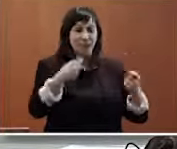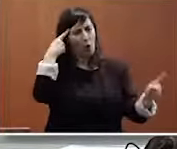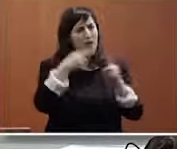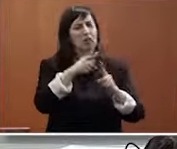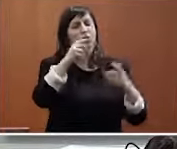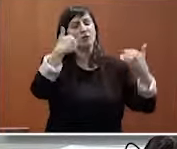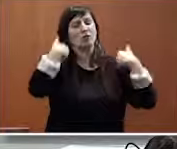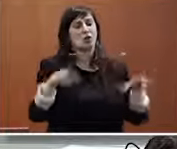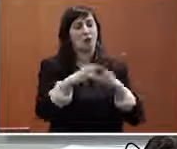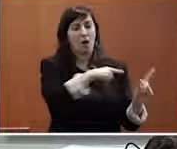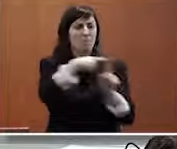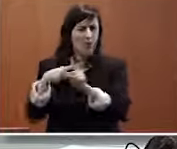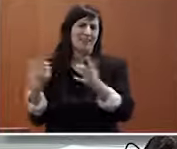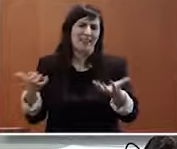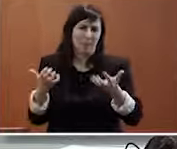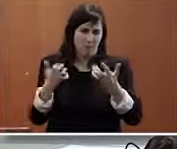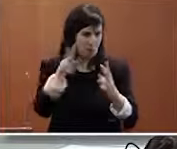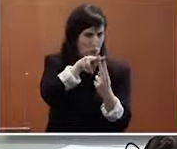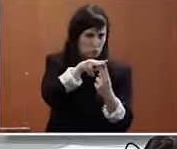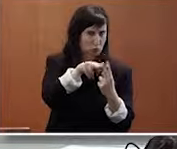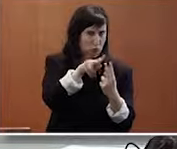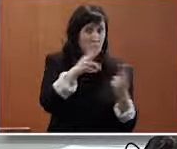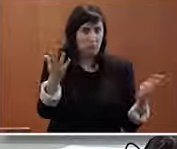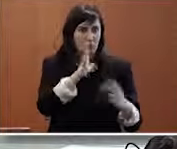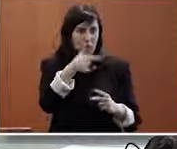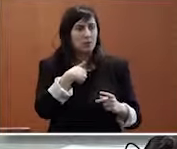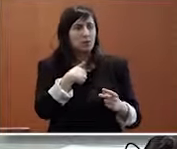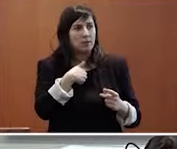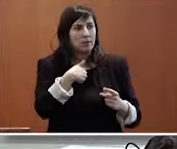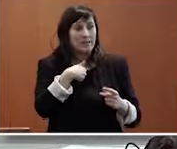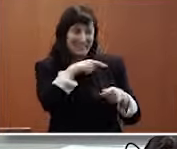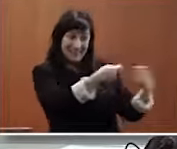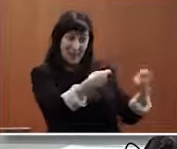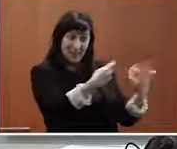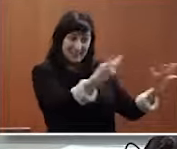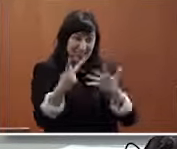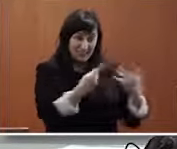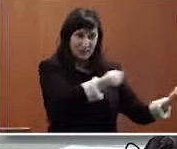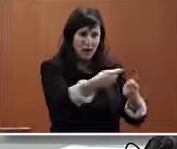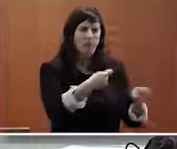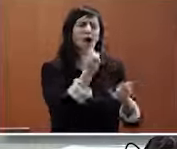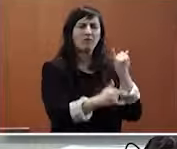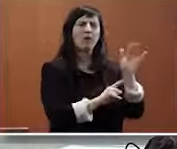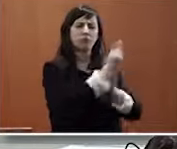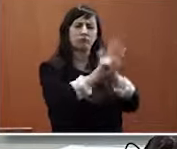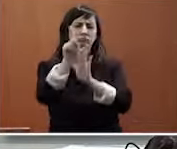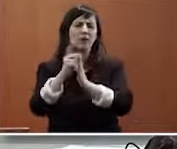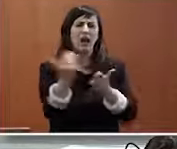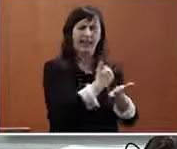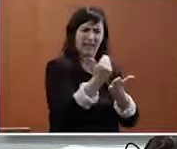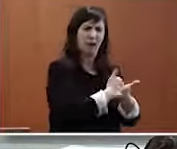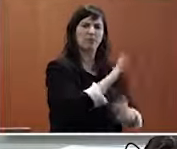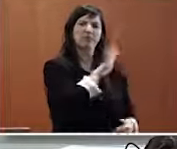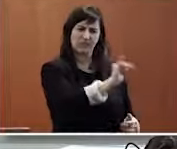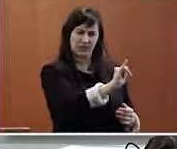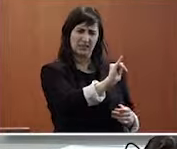responsabilidade social corporativa e non só queríamos e conseguimos desde logo que esas tiendas sean rentables sino que además decíamos